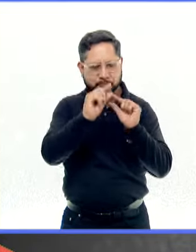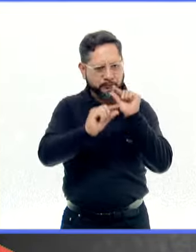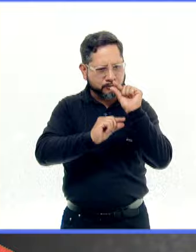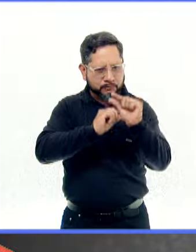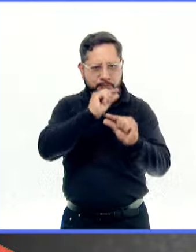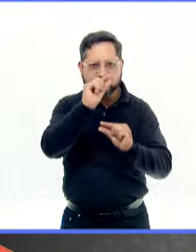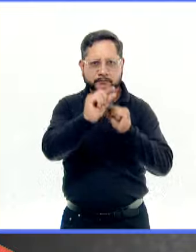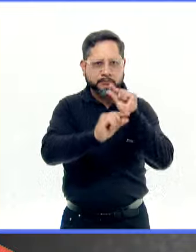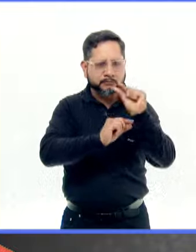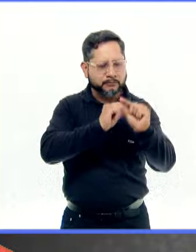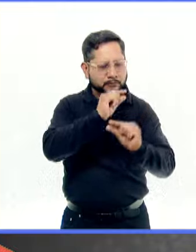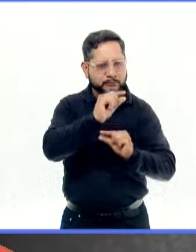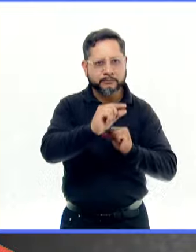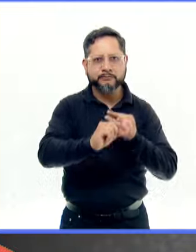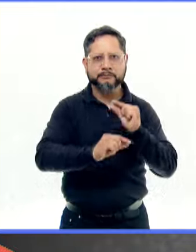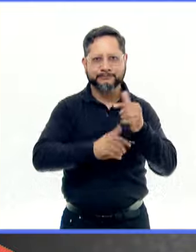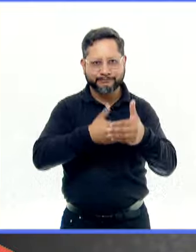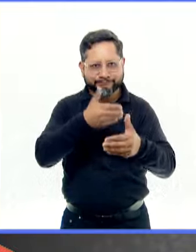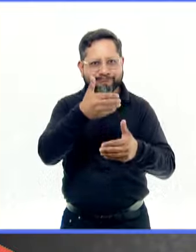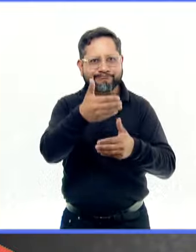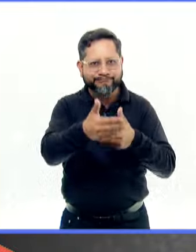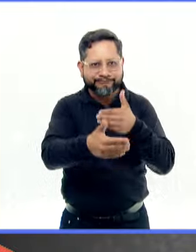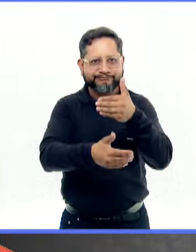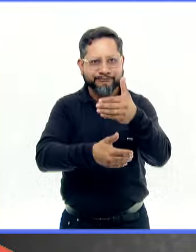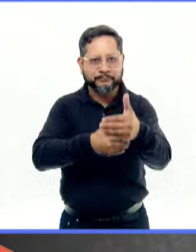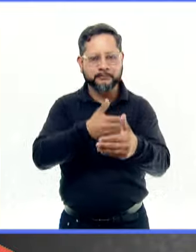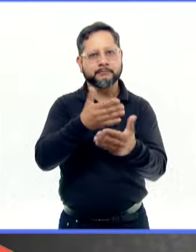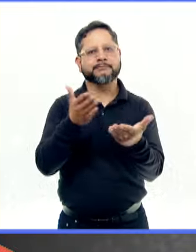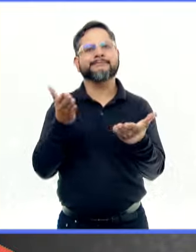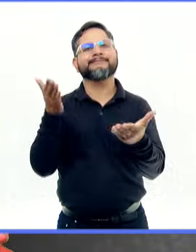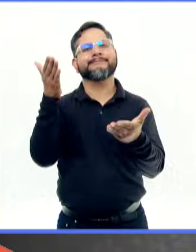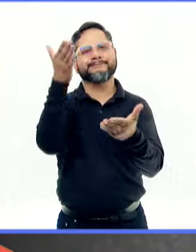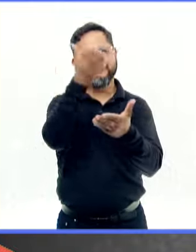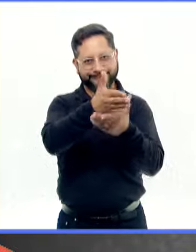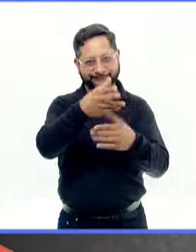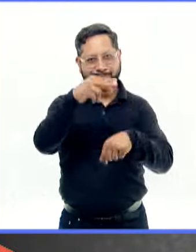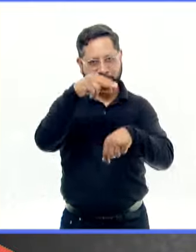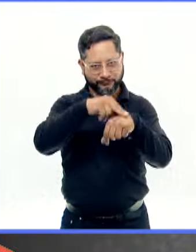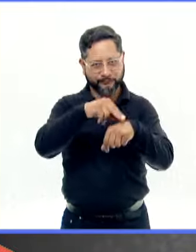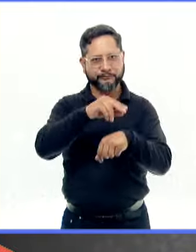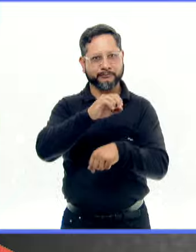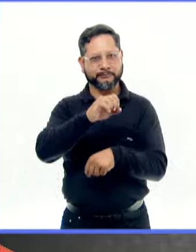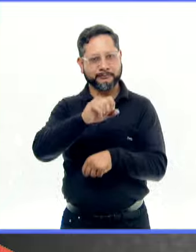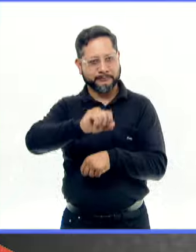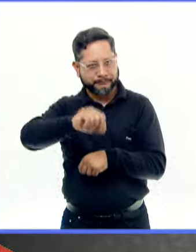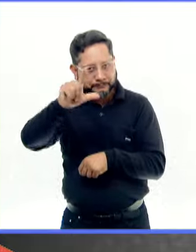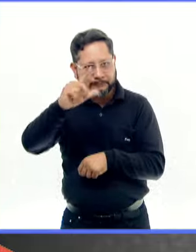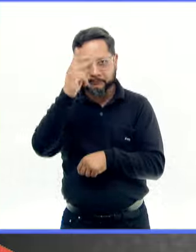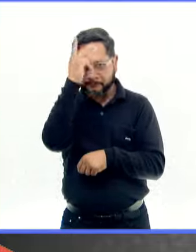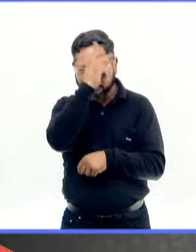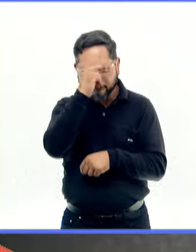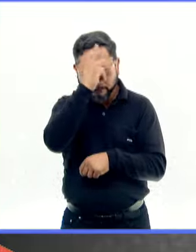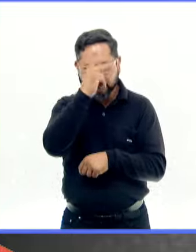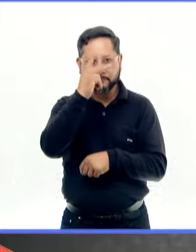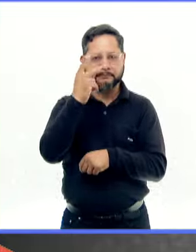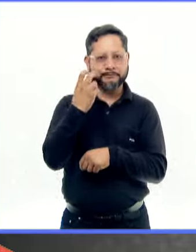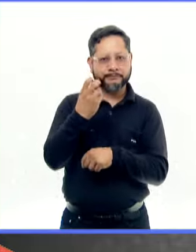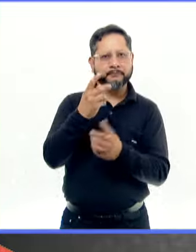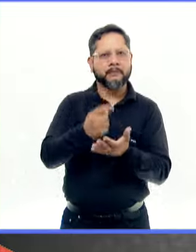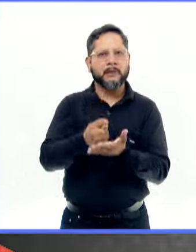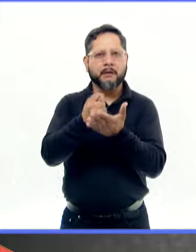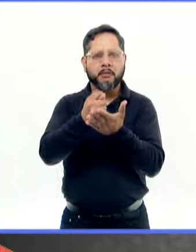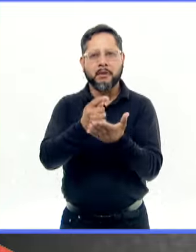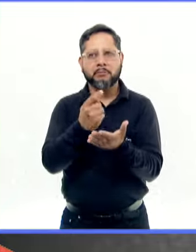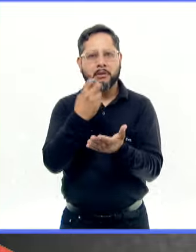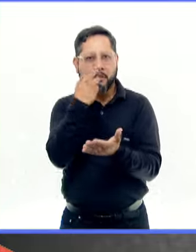diagnóstico. Entonces es acudir con un especialista, muchas veces recorren este camino desde, por ejemplo, terapias de